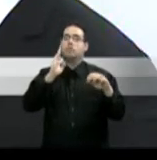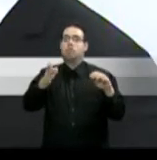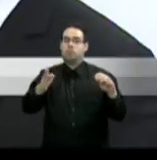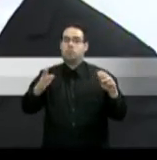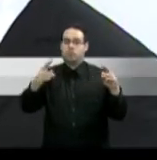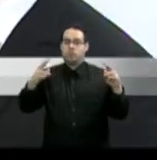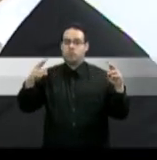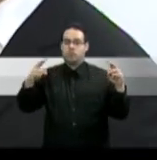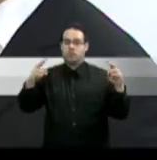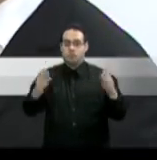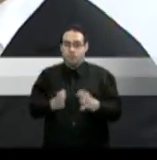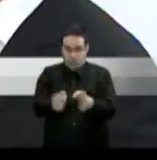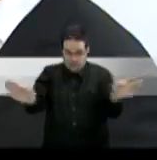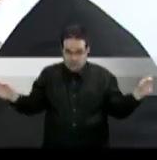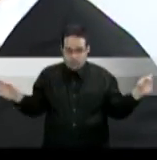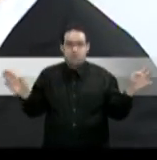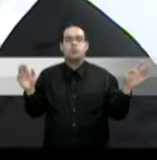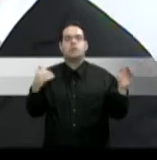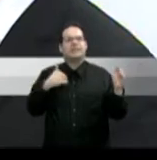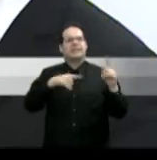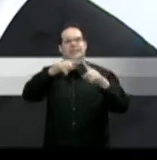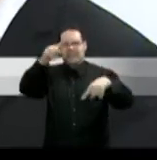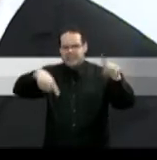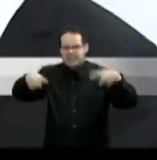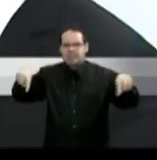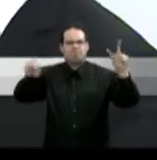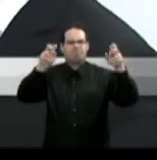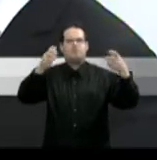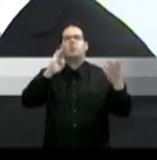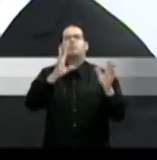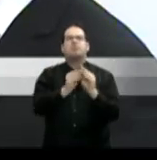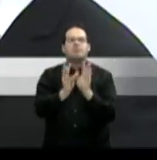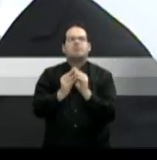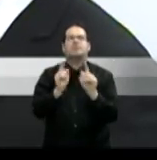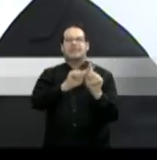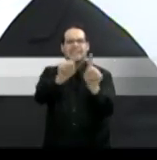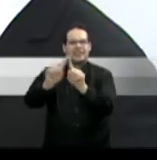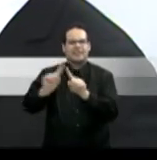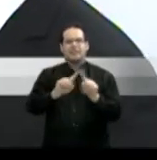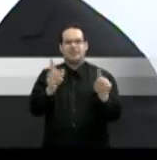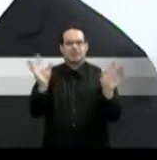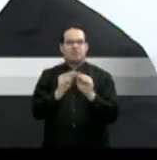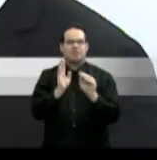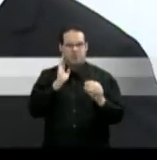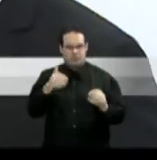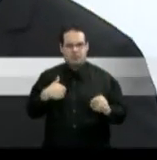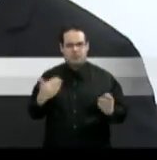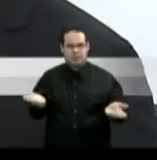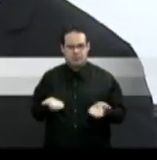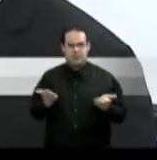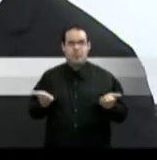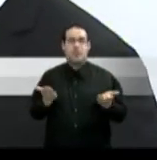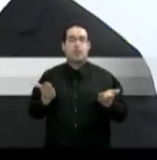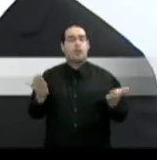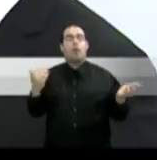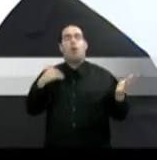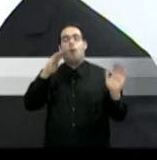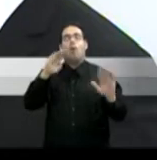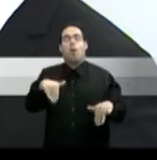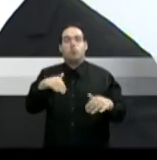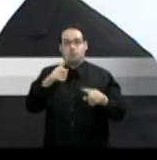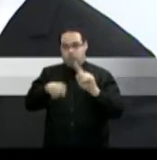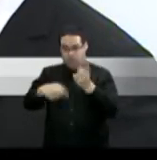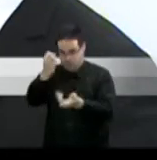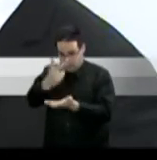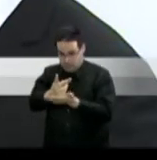muchos conversatorios vistas públicas una combinación no de reuniones y la idea es que lo que se apruebe pues cuente con el insumo de